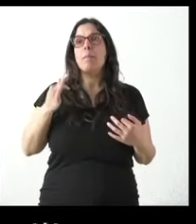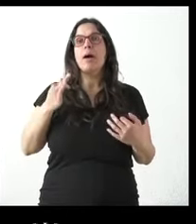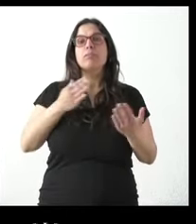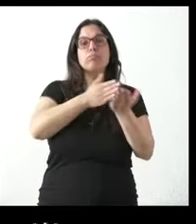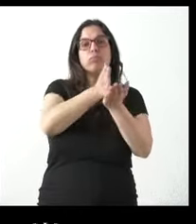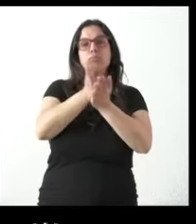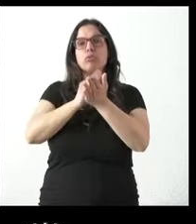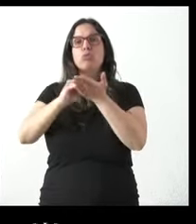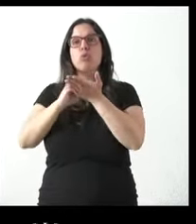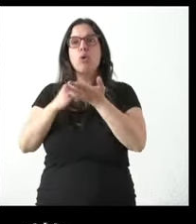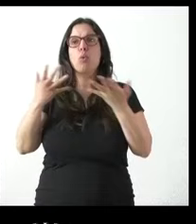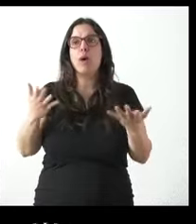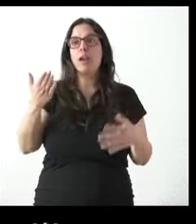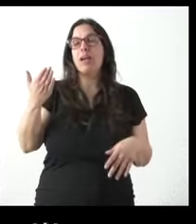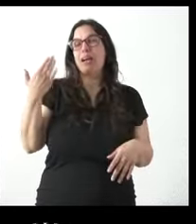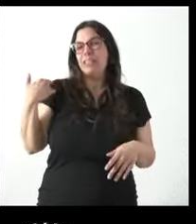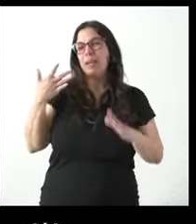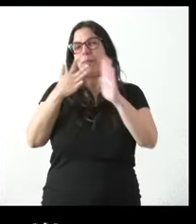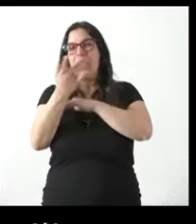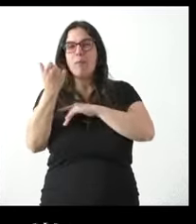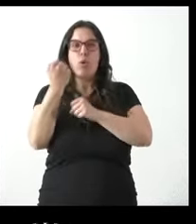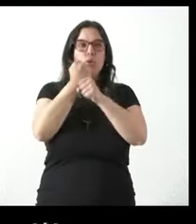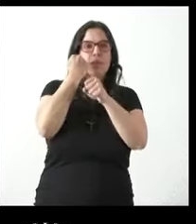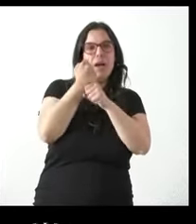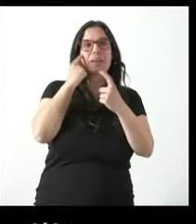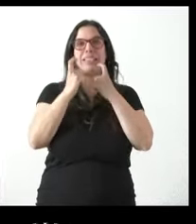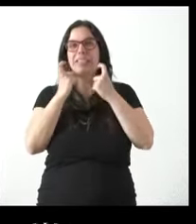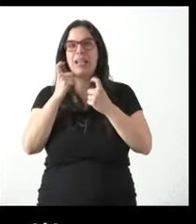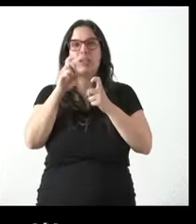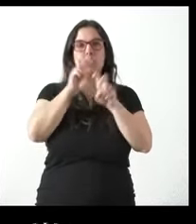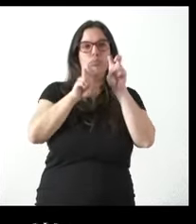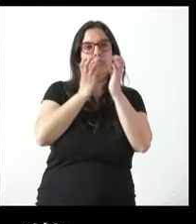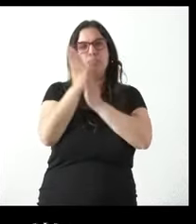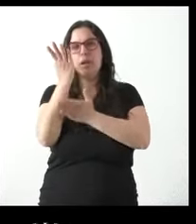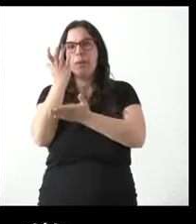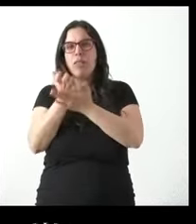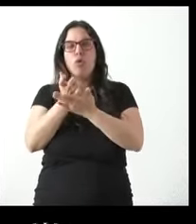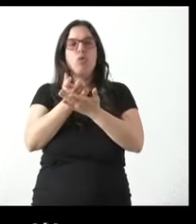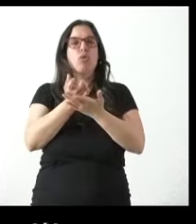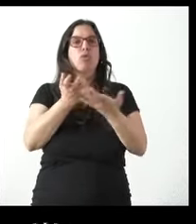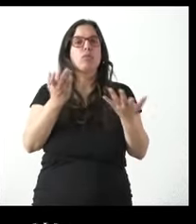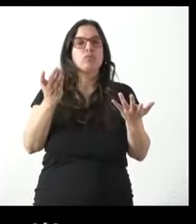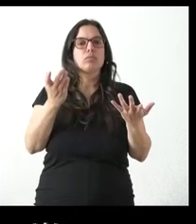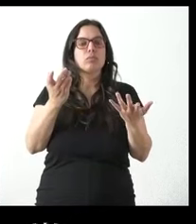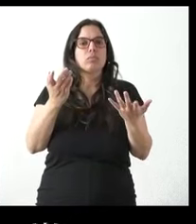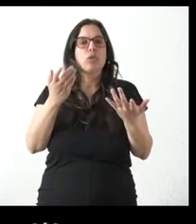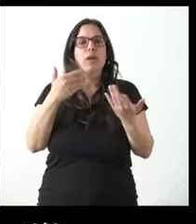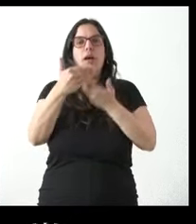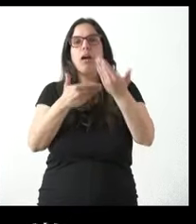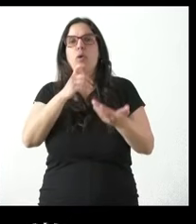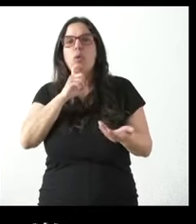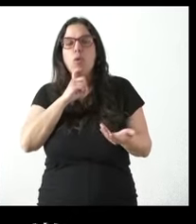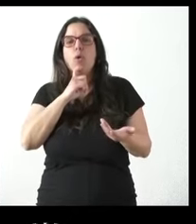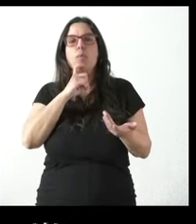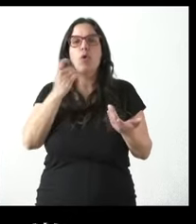solucionar y nos esbozaban ahí un poco que estaban trabajando en una aplicación pero en qué sentido iría y si se y si solventaría por de